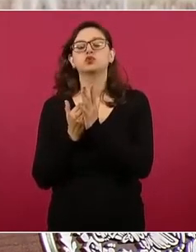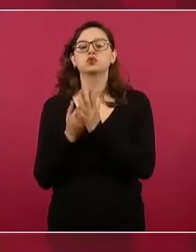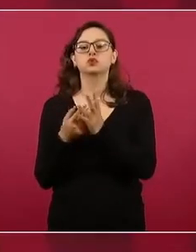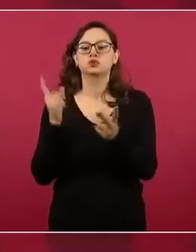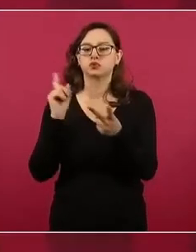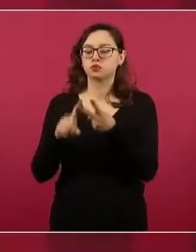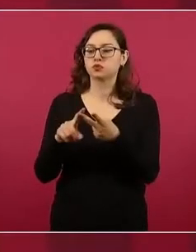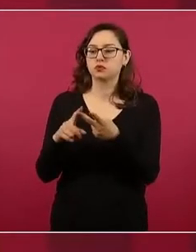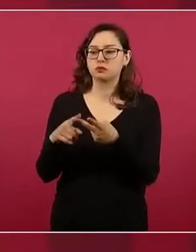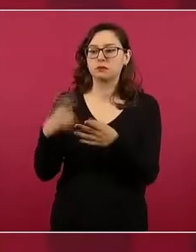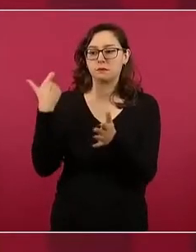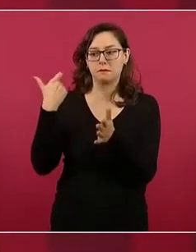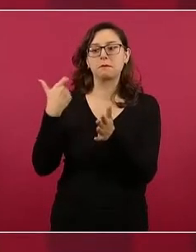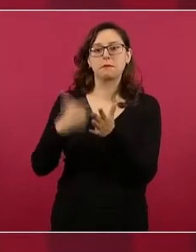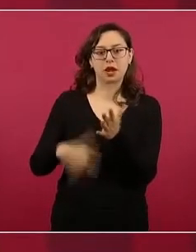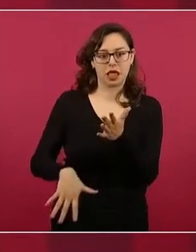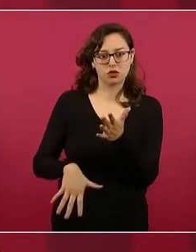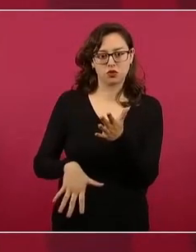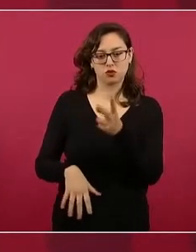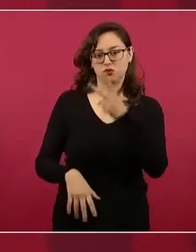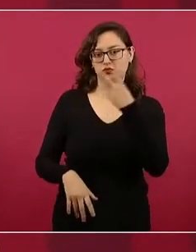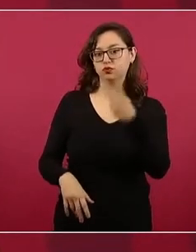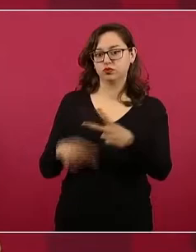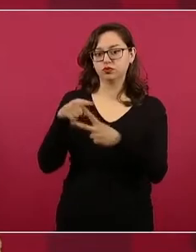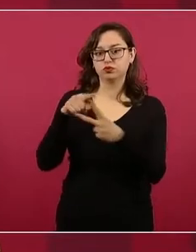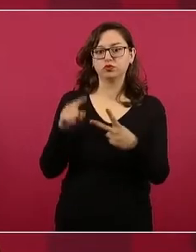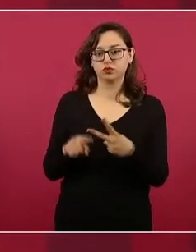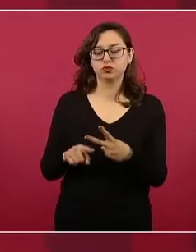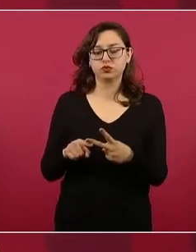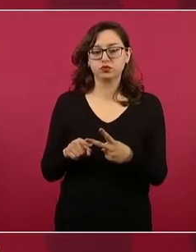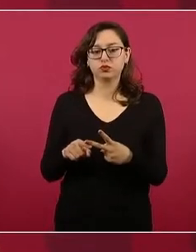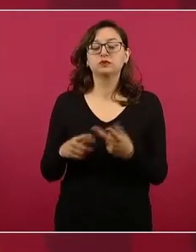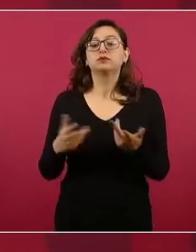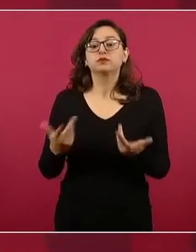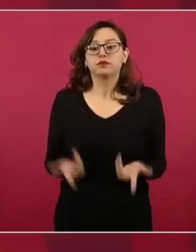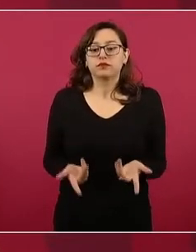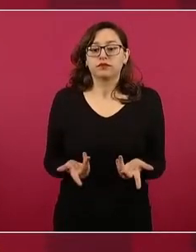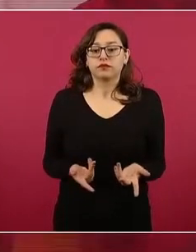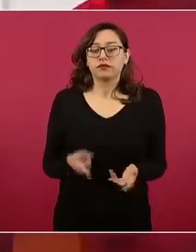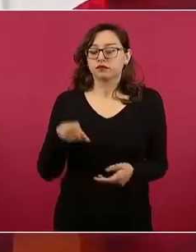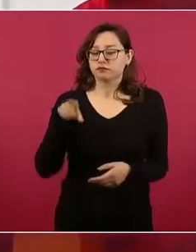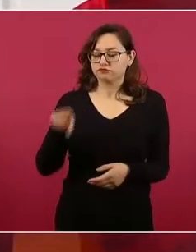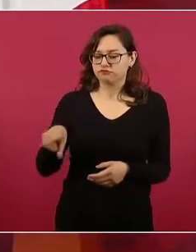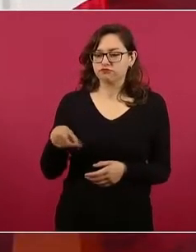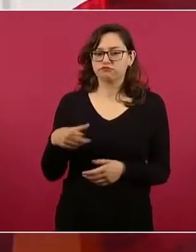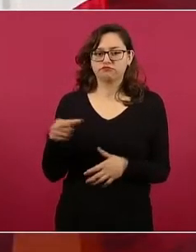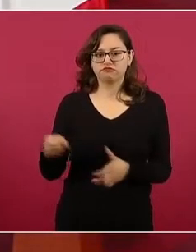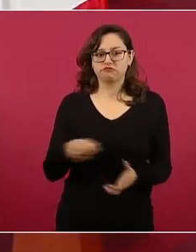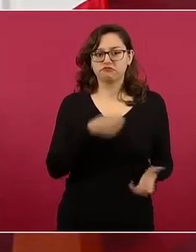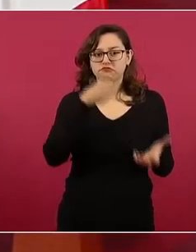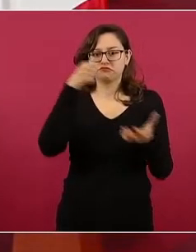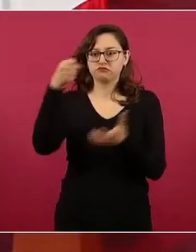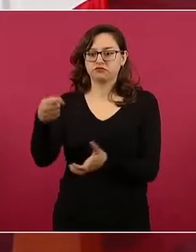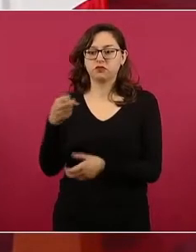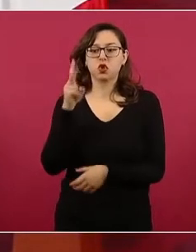contaminar. Ya habían invertido alrededor de dos mil millones de dólares